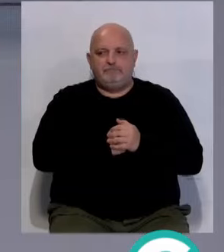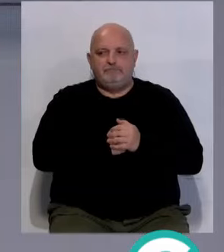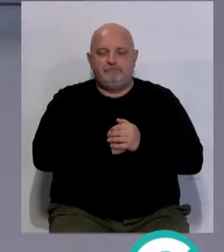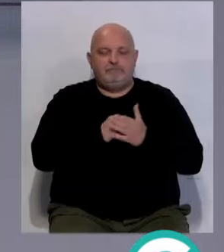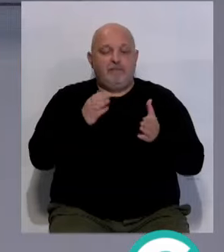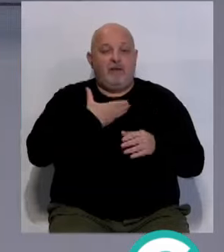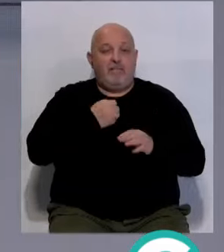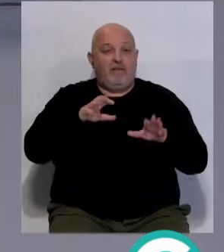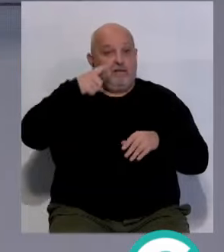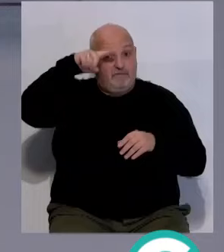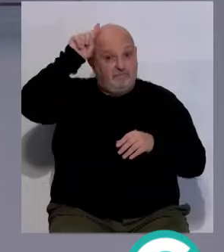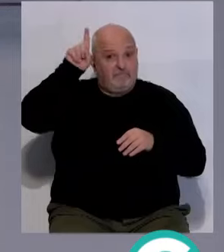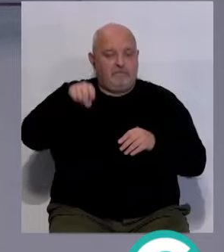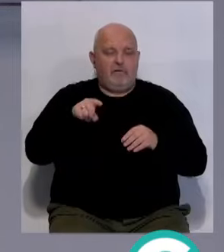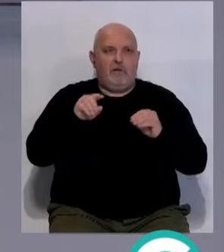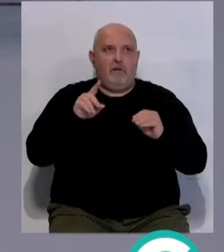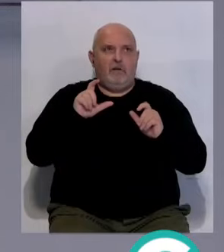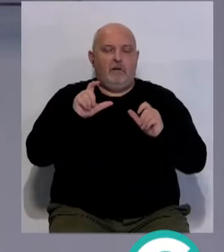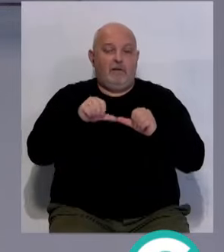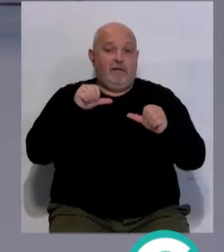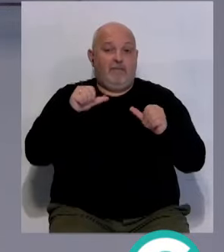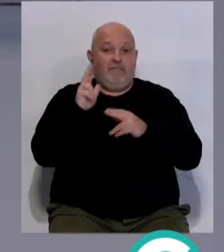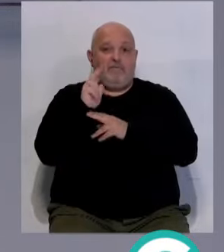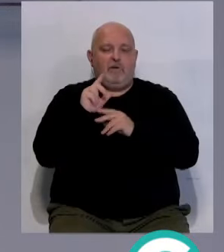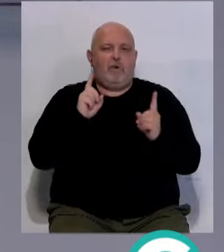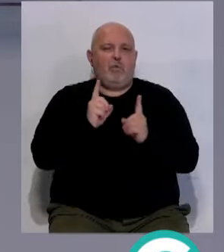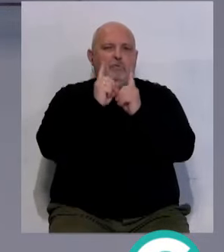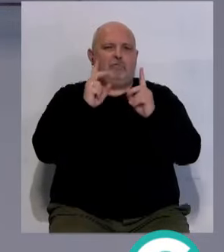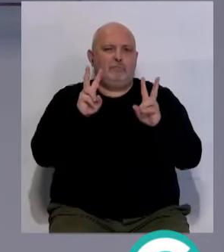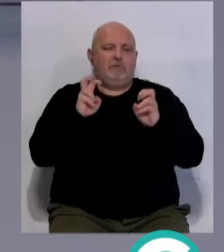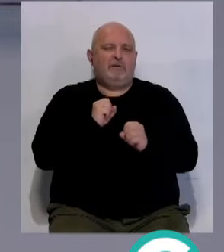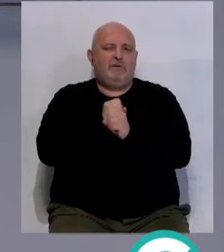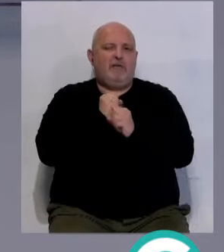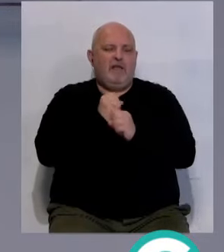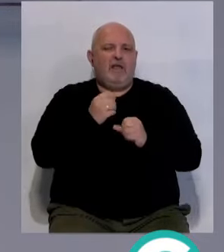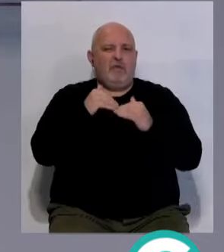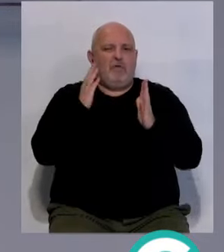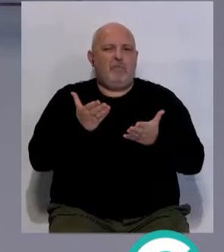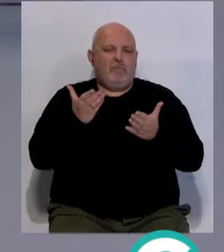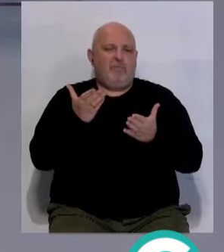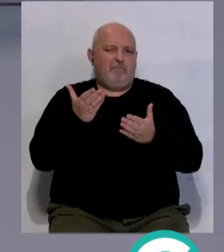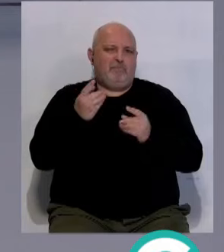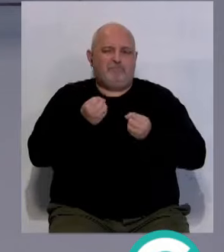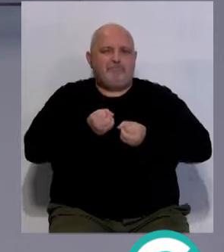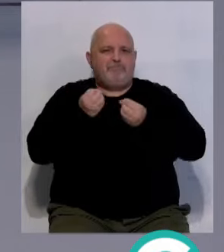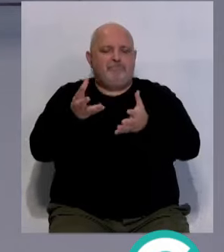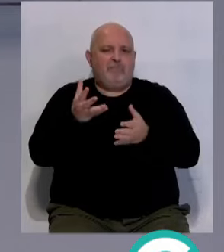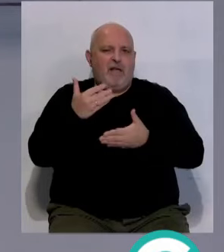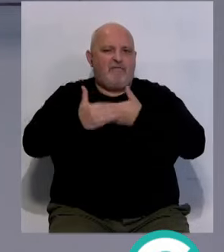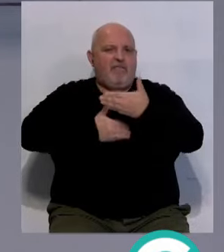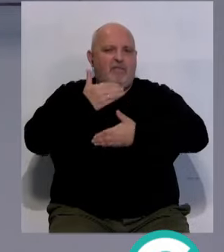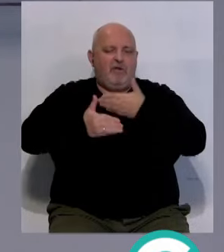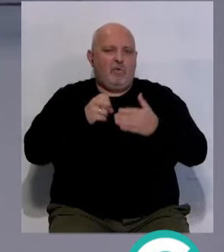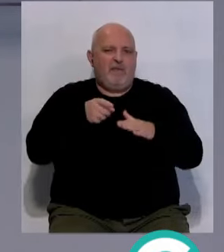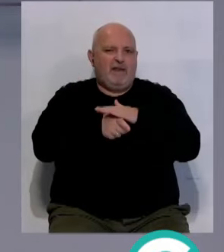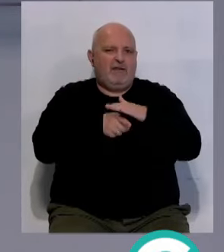Y el alcalde de Cádiz, Bruno García, ha mantenido este viernes un encuentro con los trabajadores de ayuda a domicilio para trasladarles los avances en